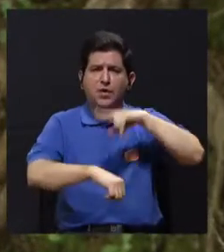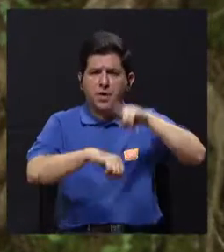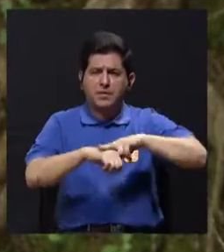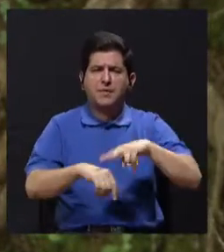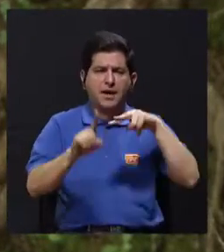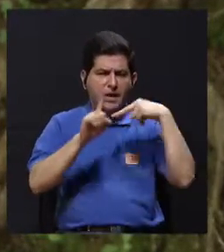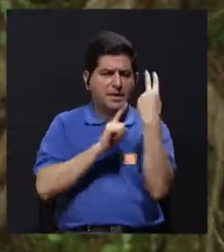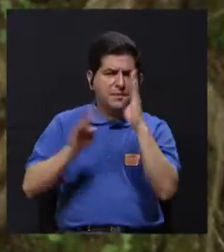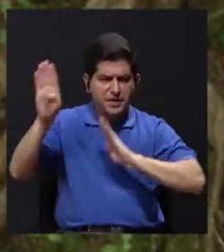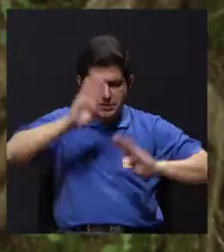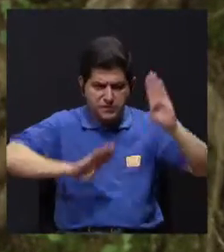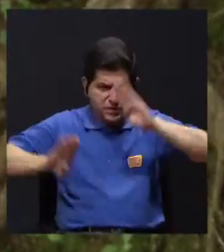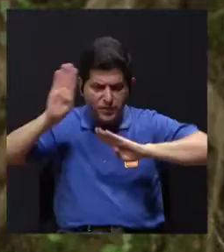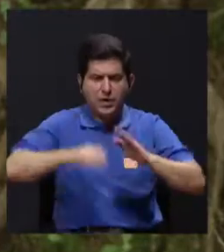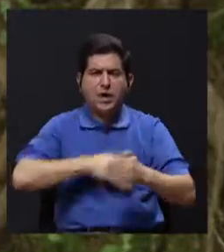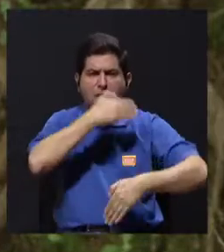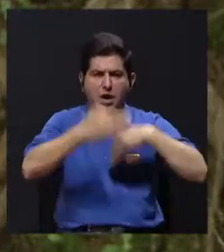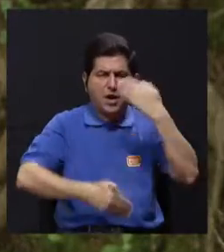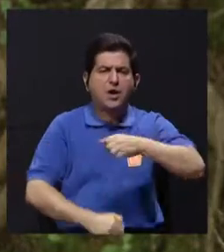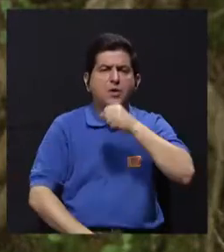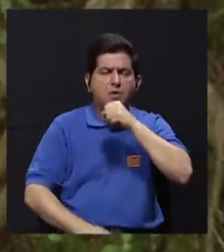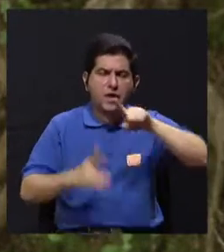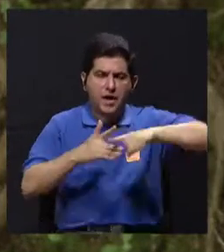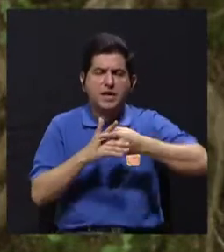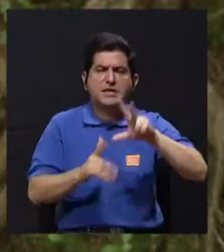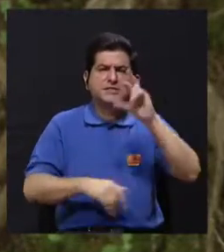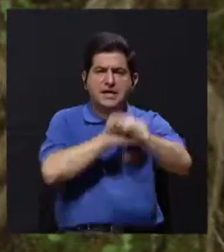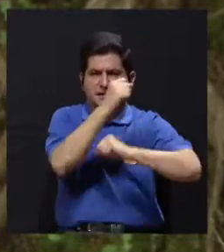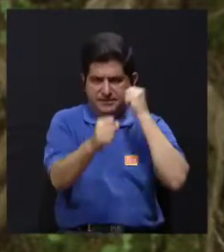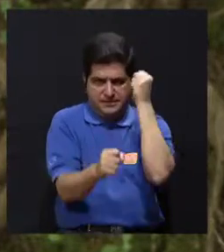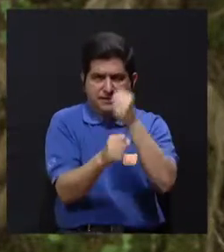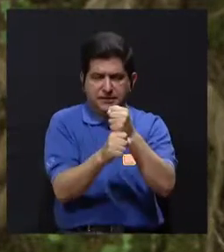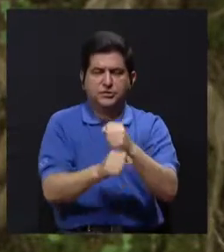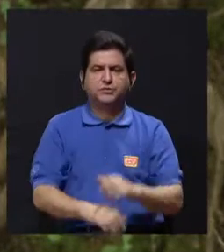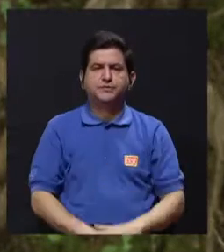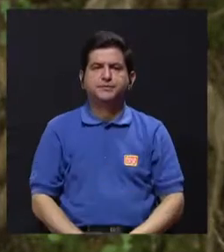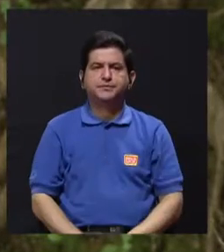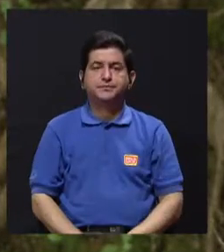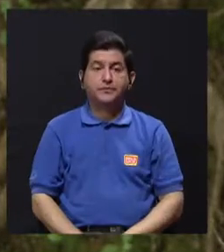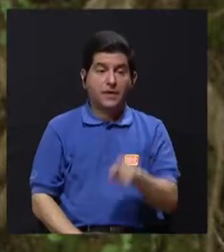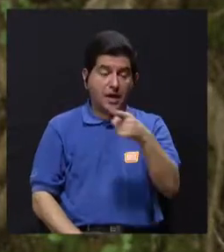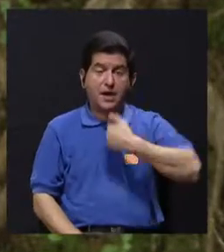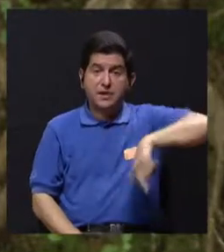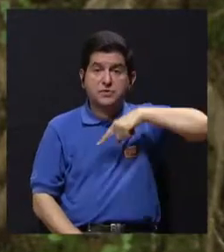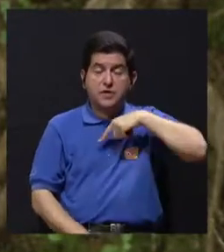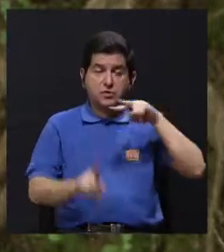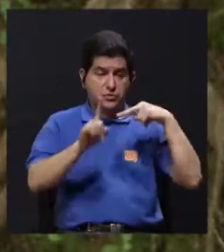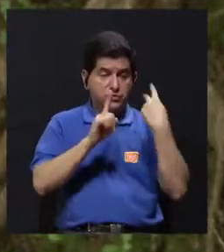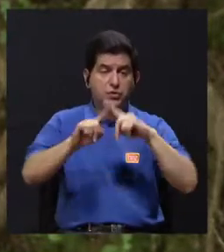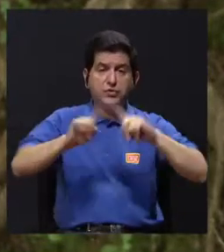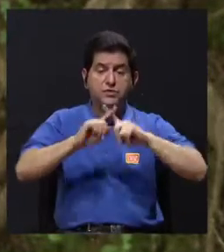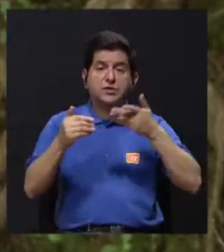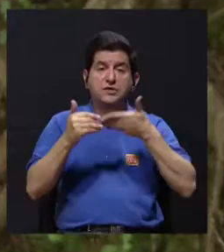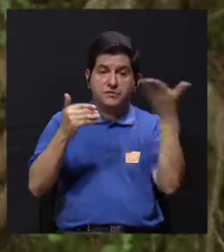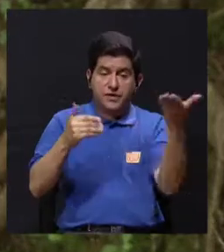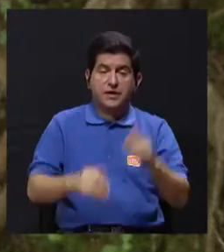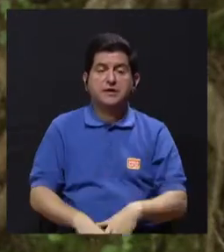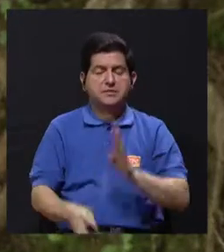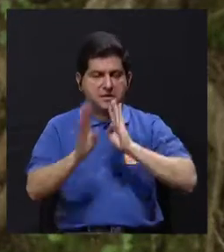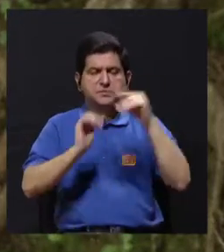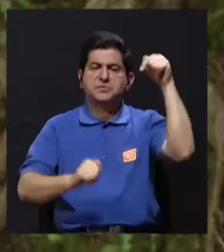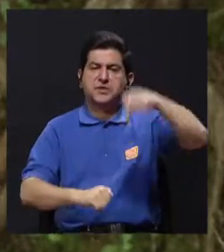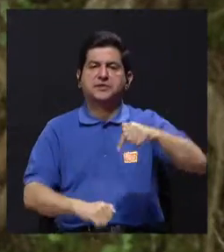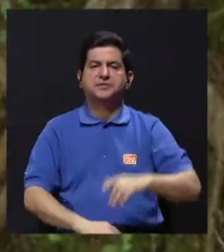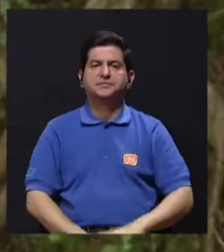es algo que no podemos evitar. Y usualmente desde un punto de vista biológico el proceso de envejecimiento va a empezar a los 30 años de edad. Y entonces eso nos pone en